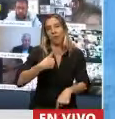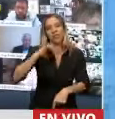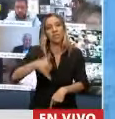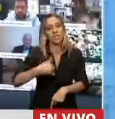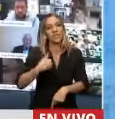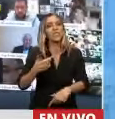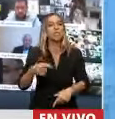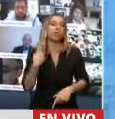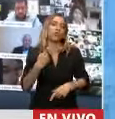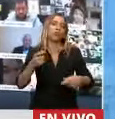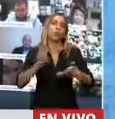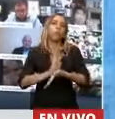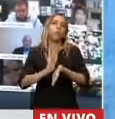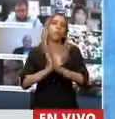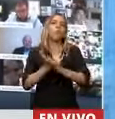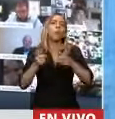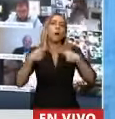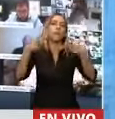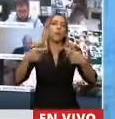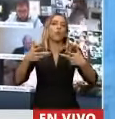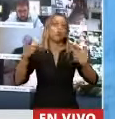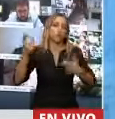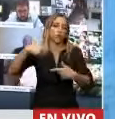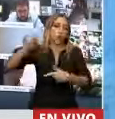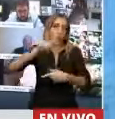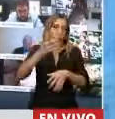esfuerzo de todos quienes trabajaron para ello. Gracias.